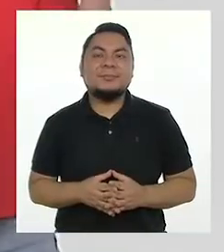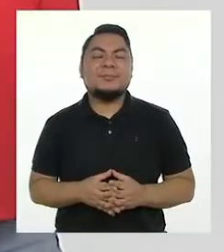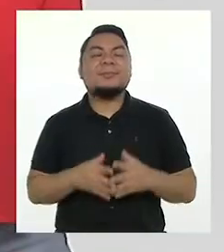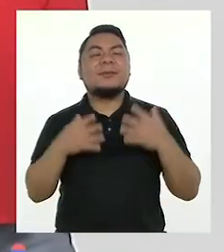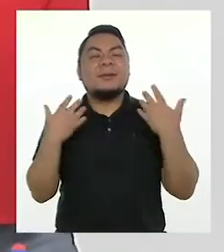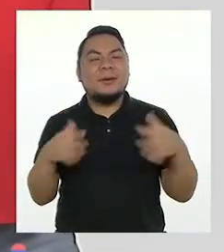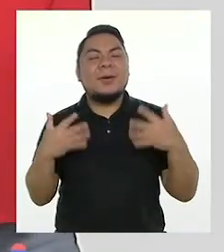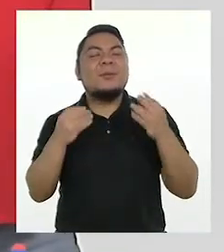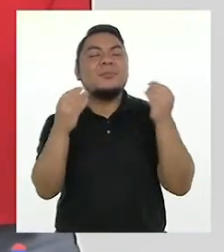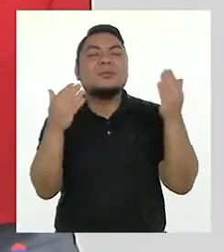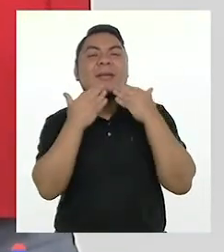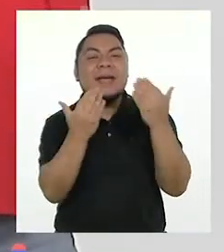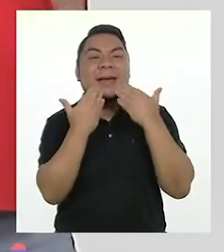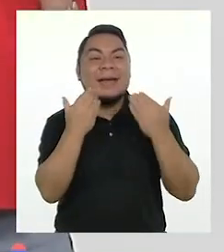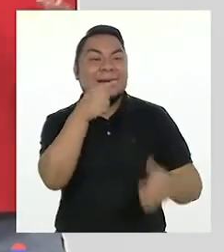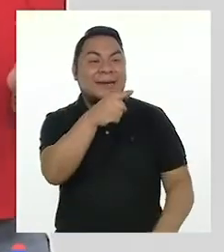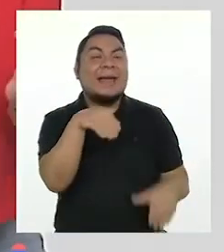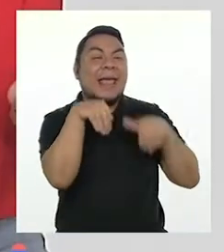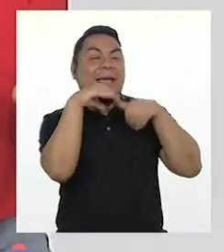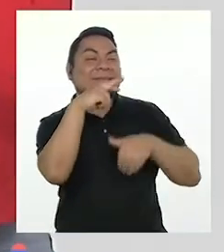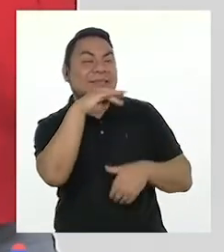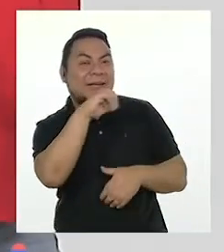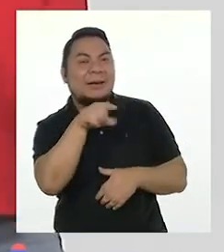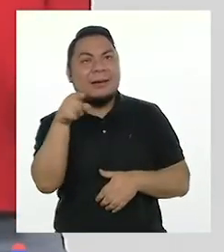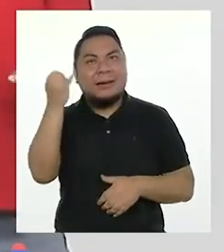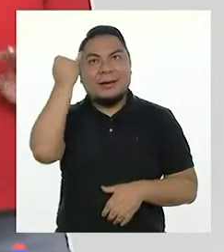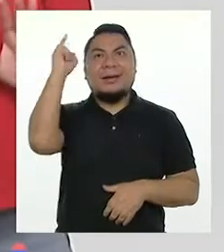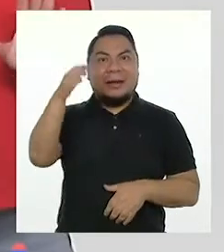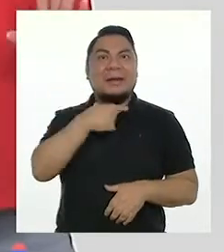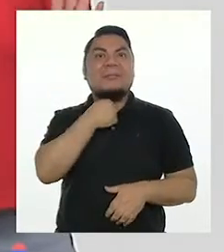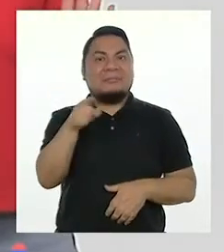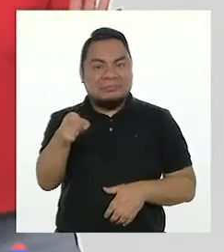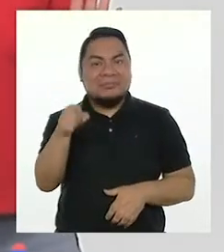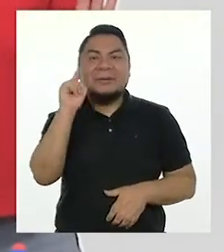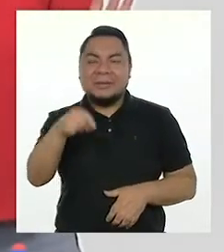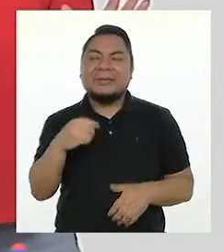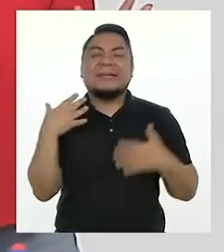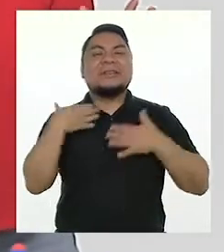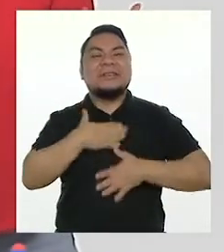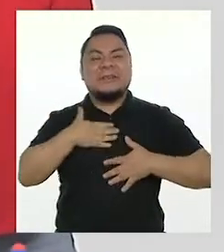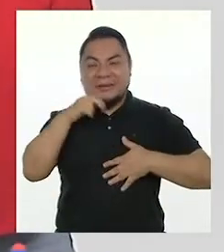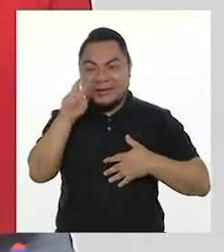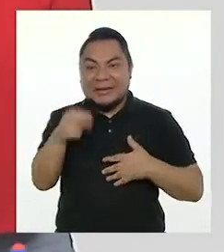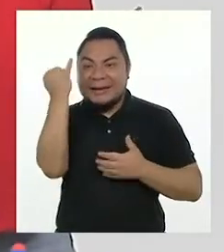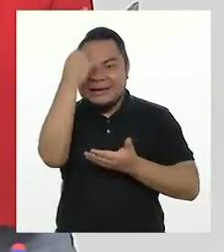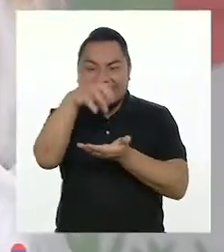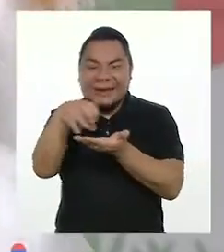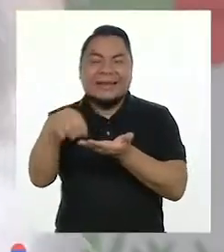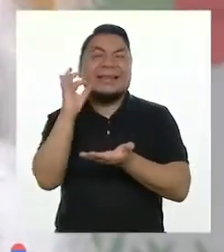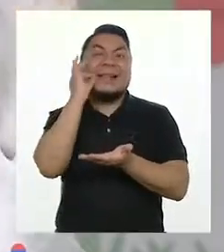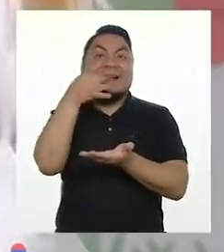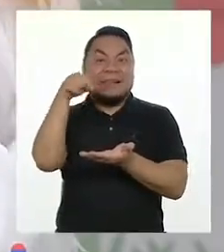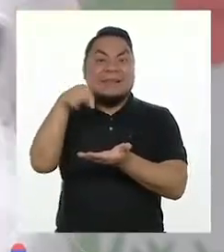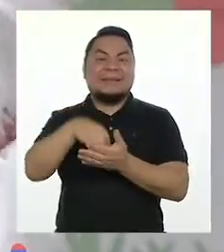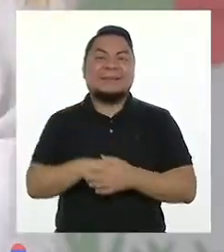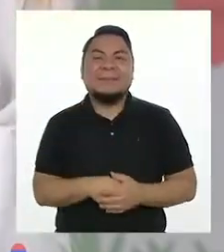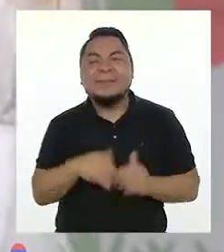Muchas gracias, Chancay. Me encanta esa idea. Se ve divertida y deliciosa.